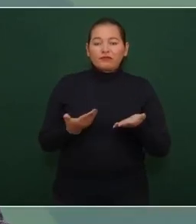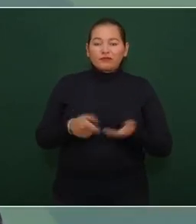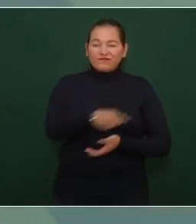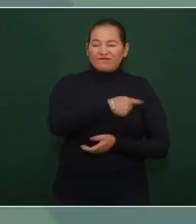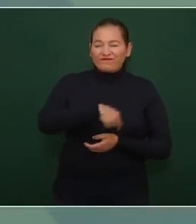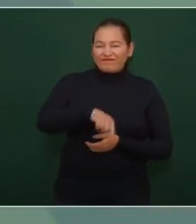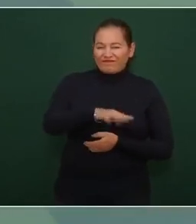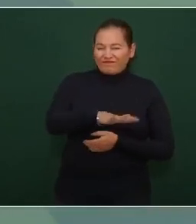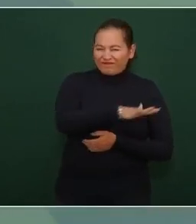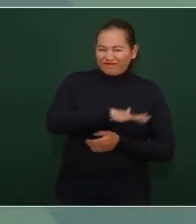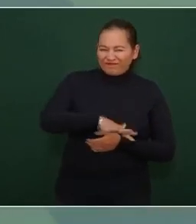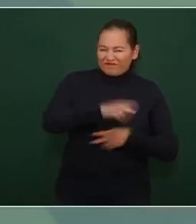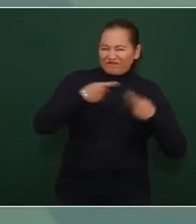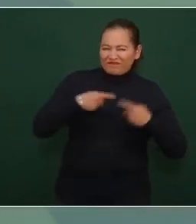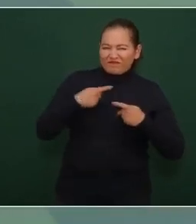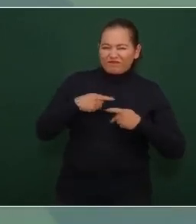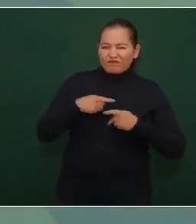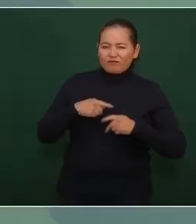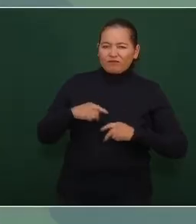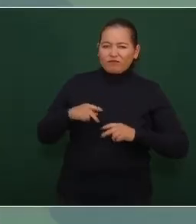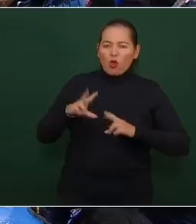no lo va a permitir